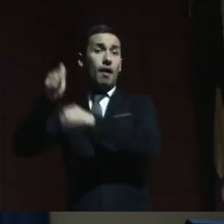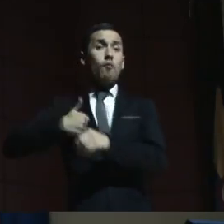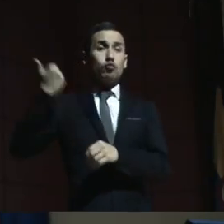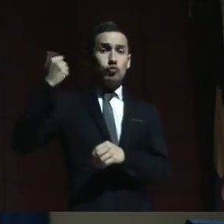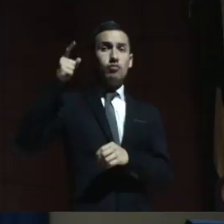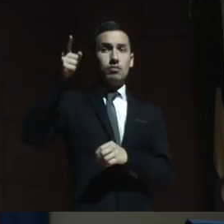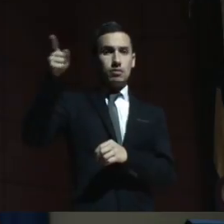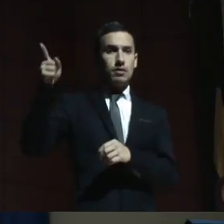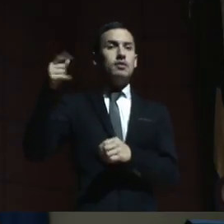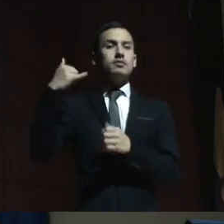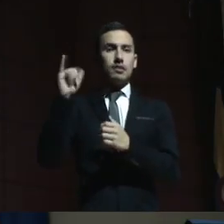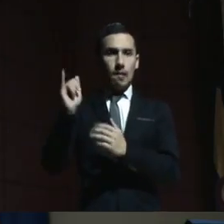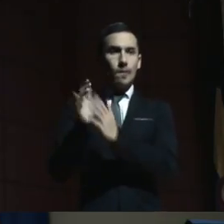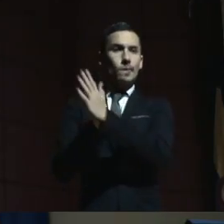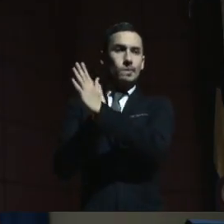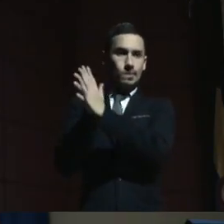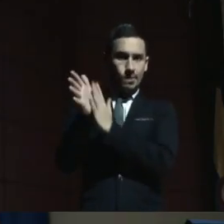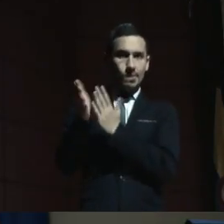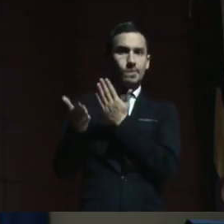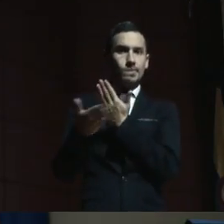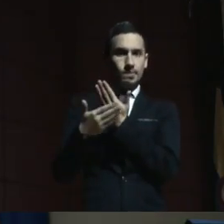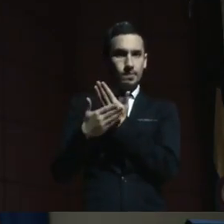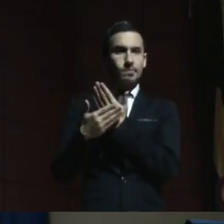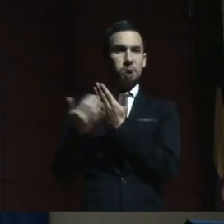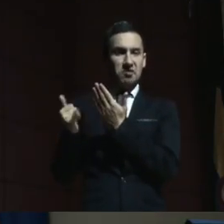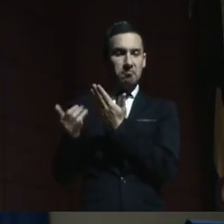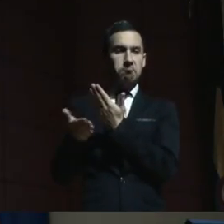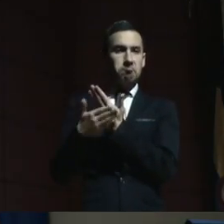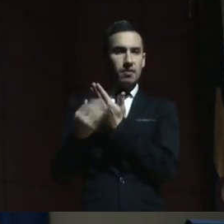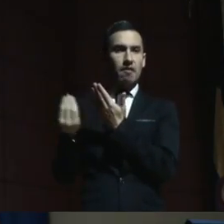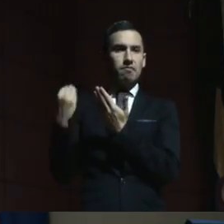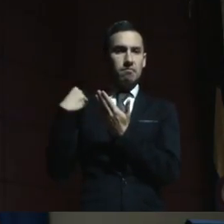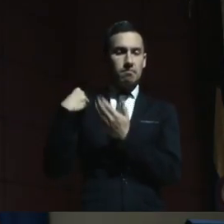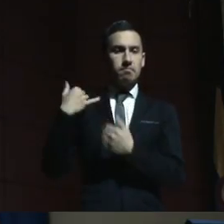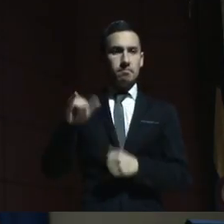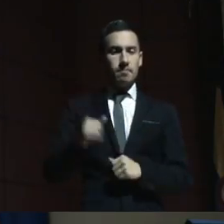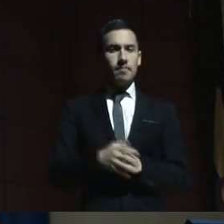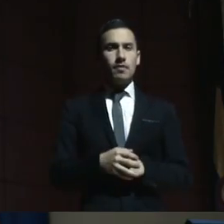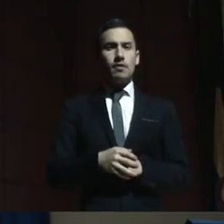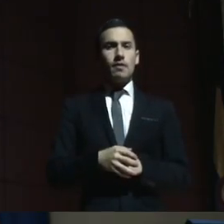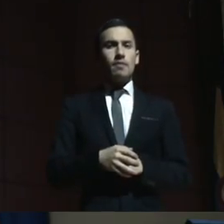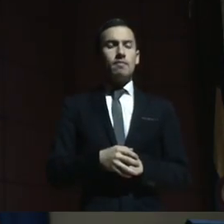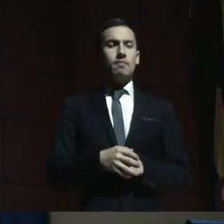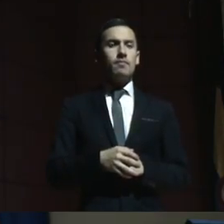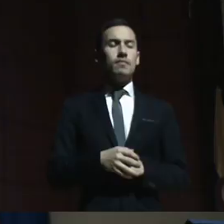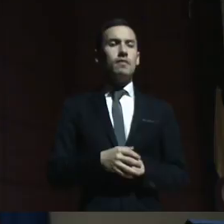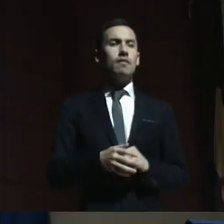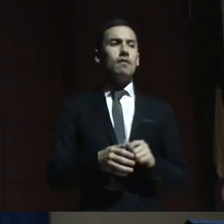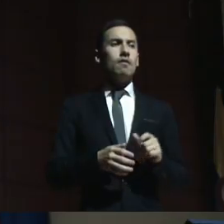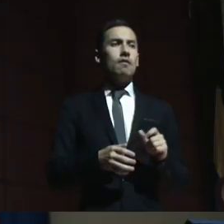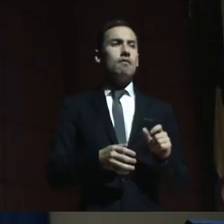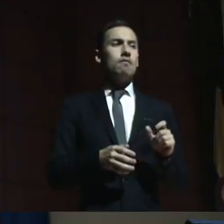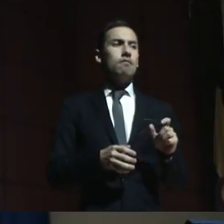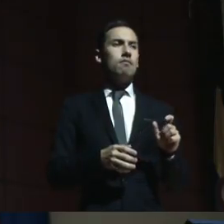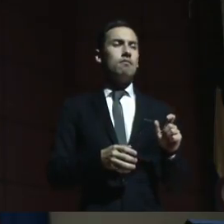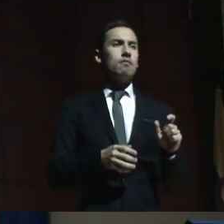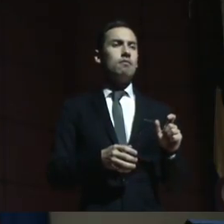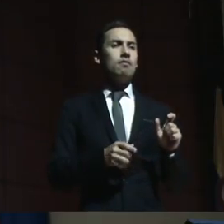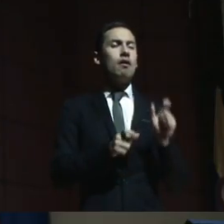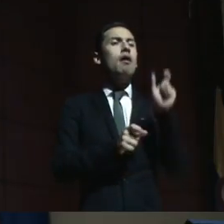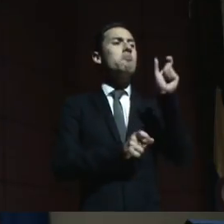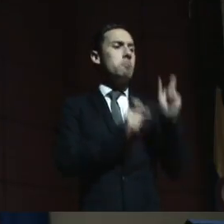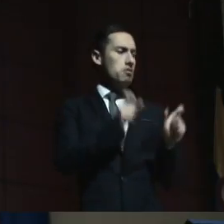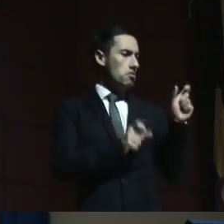sido reportado, ¿cierto? A veces personas que hablan, que tienen toda la